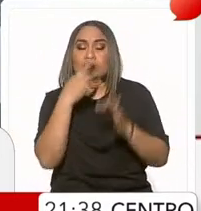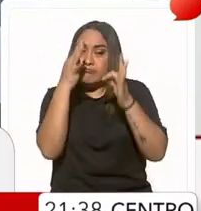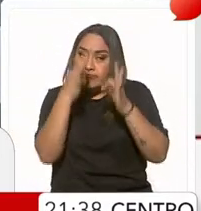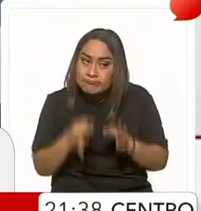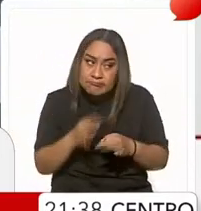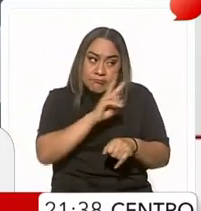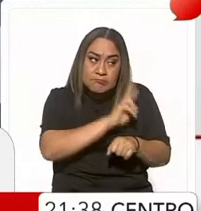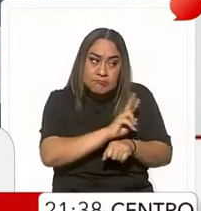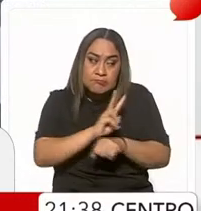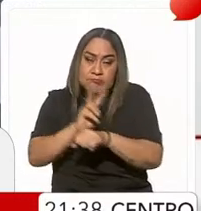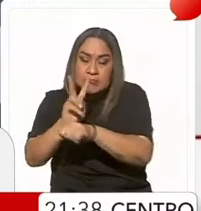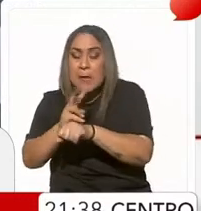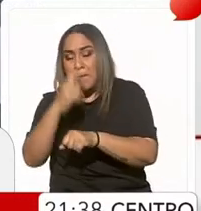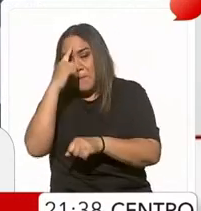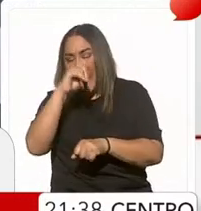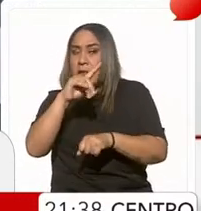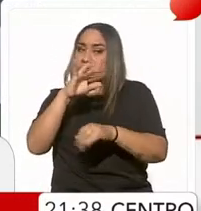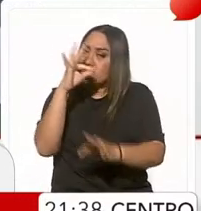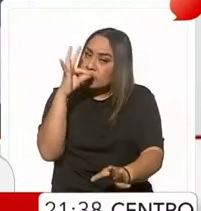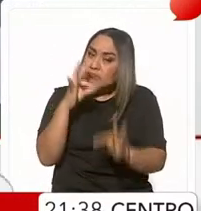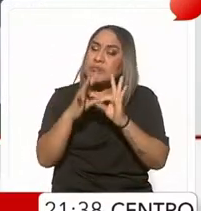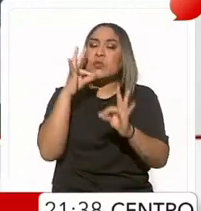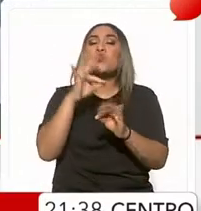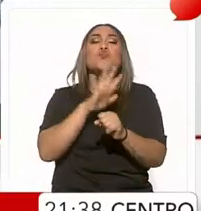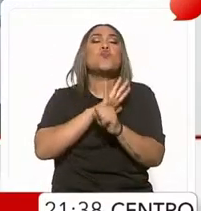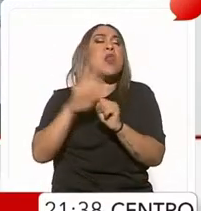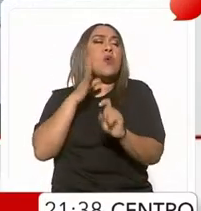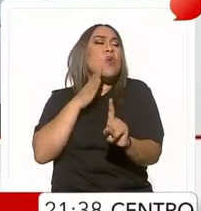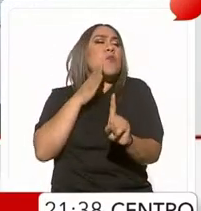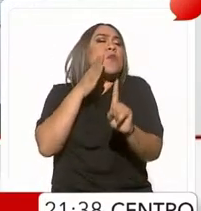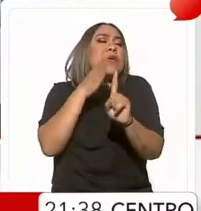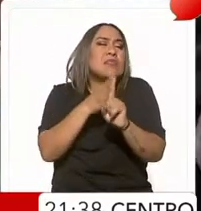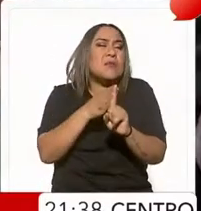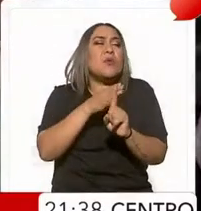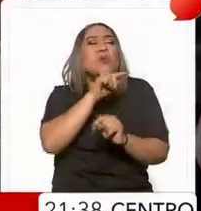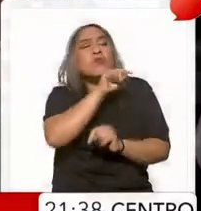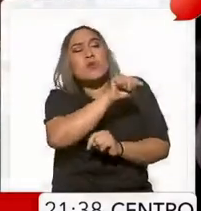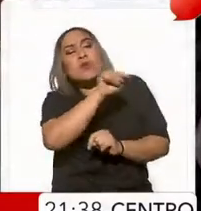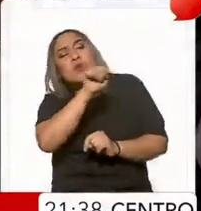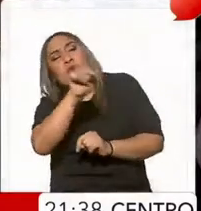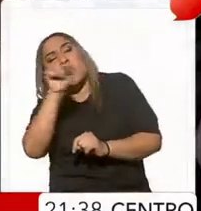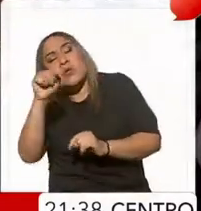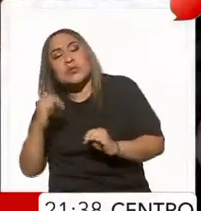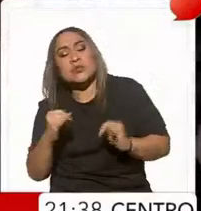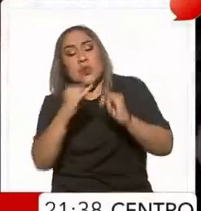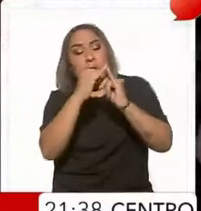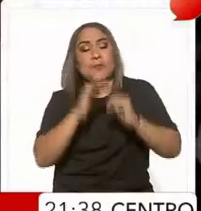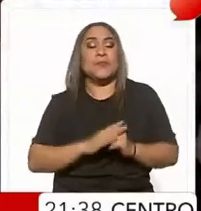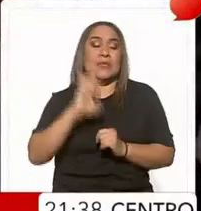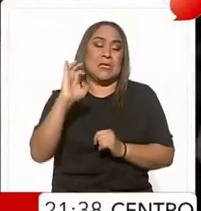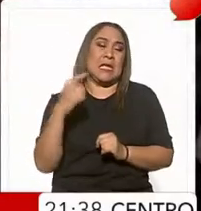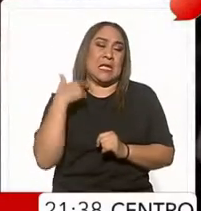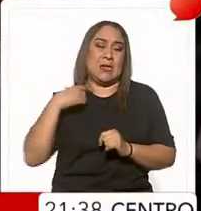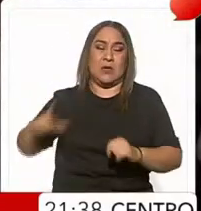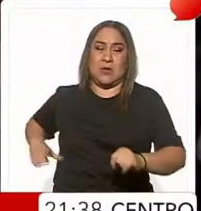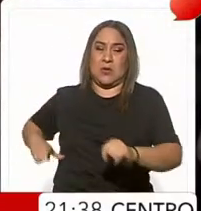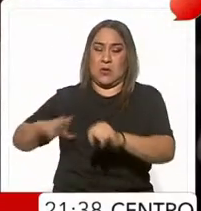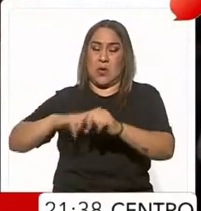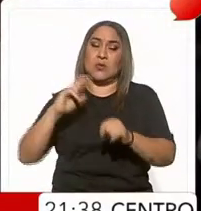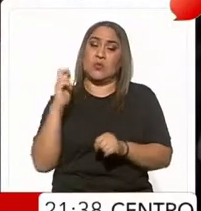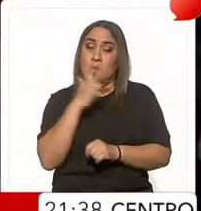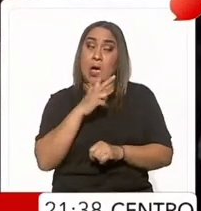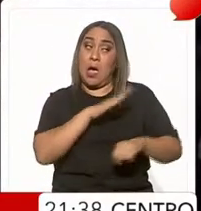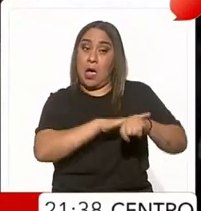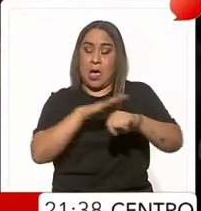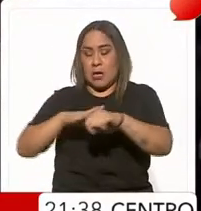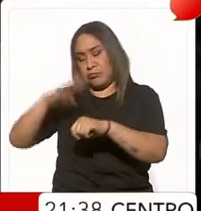para asegurar el cumplimiento de los objetivos institucionales. El exgobernador de Chihuahua explicó que la